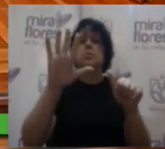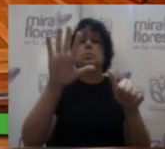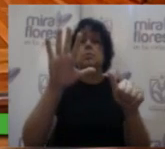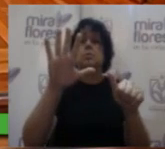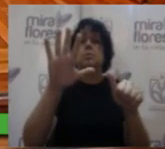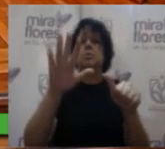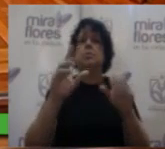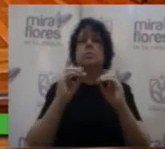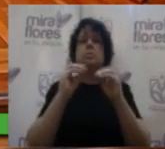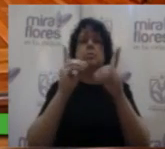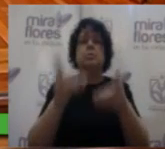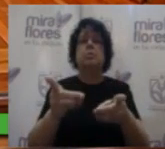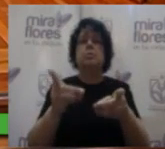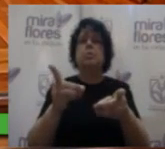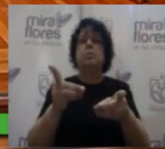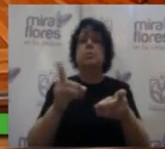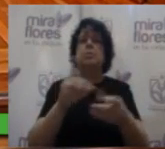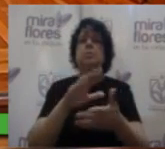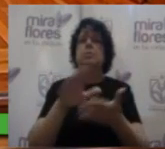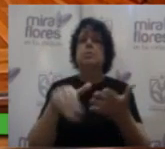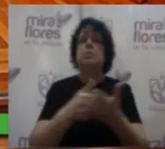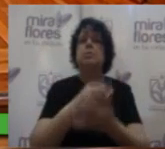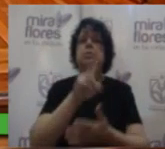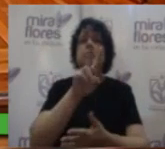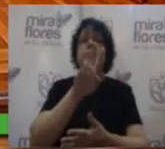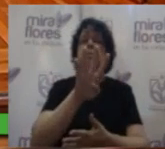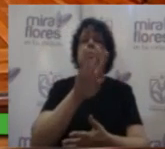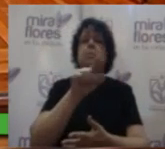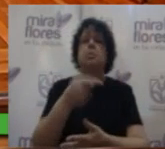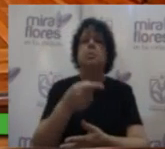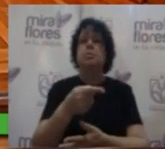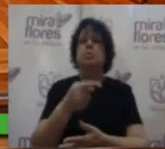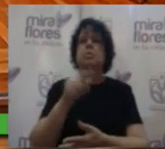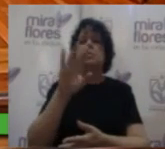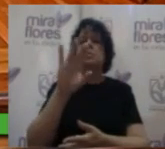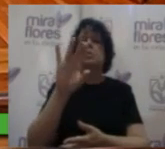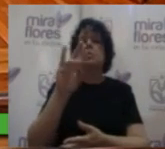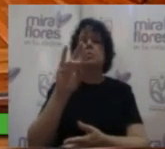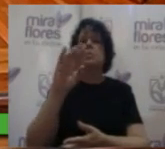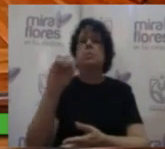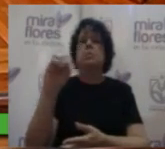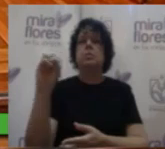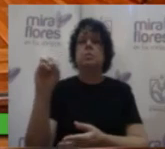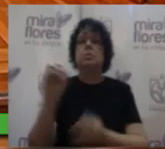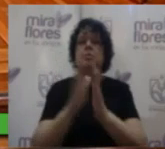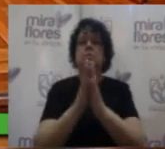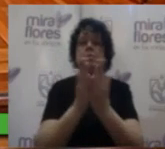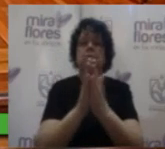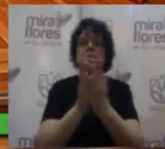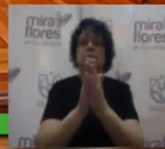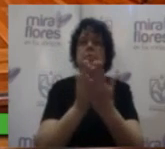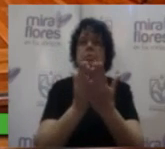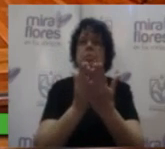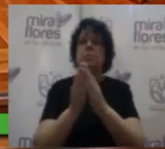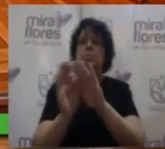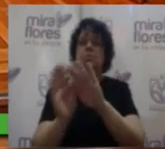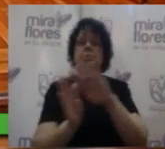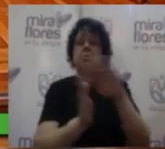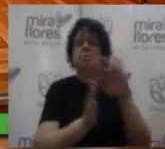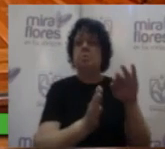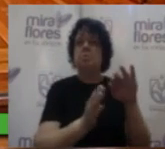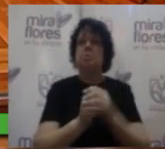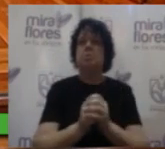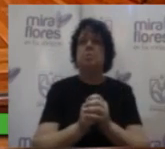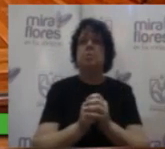consistente en el total de 4.147 libros dados de baja mediante resolución de Gerencia de Administración y Finanzas